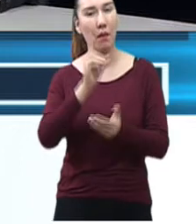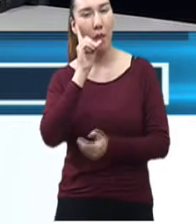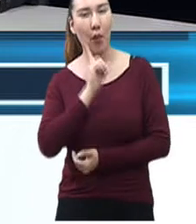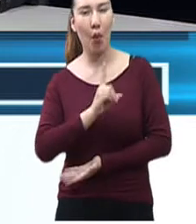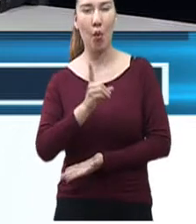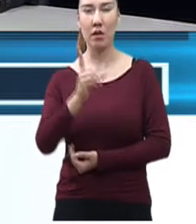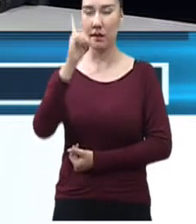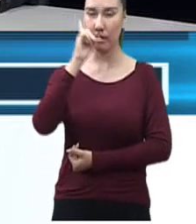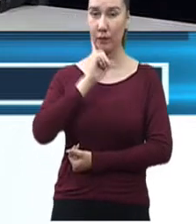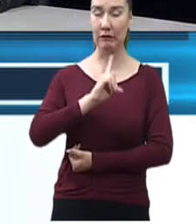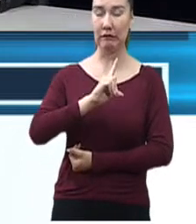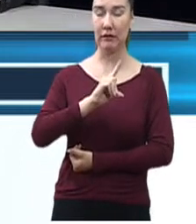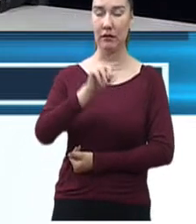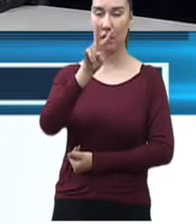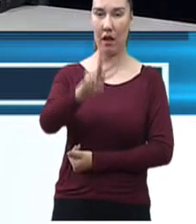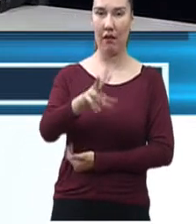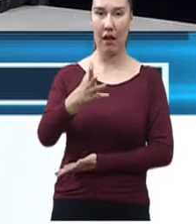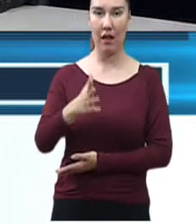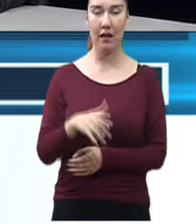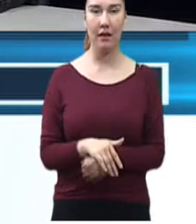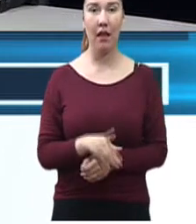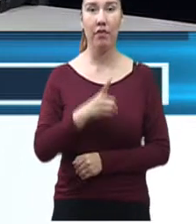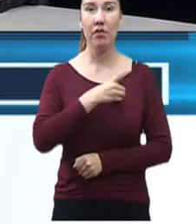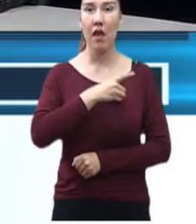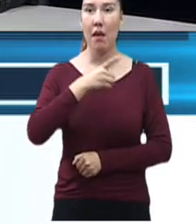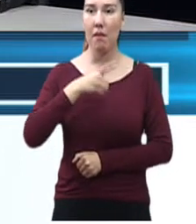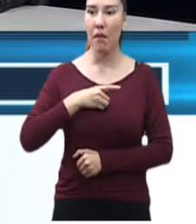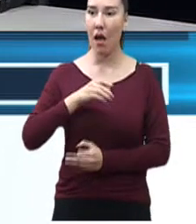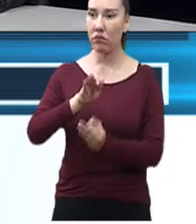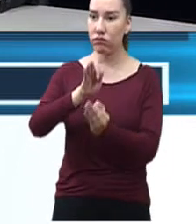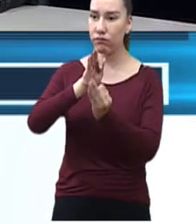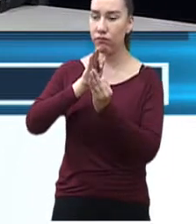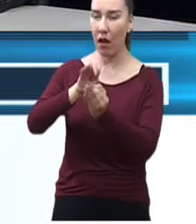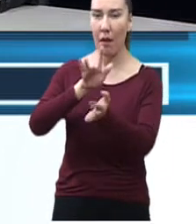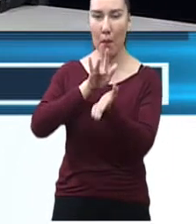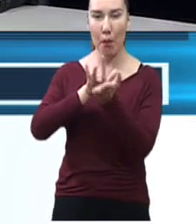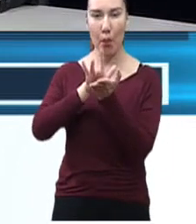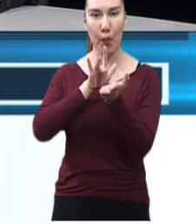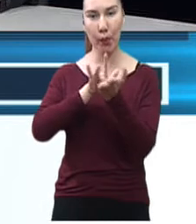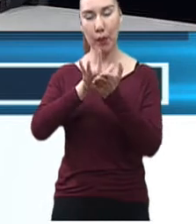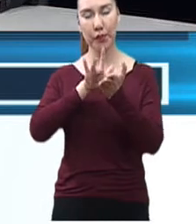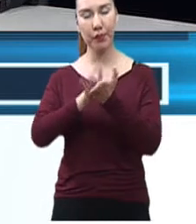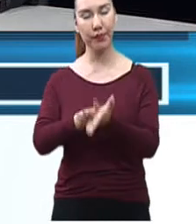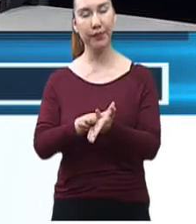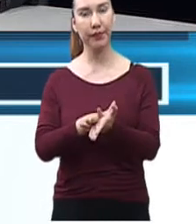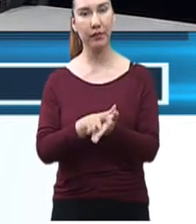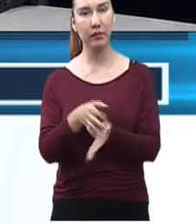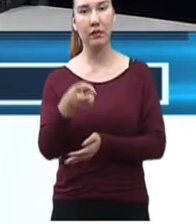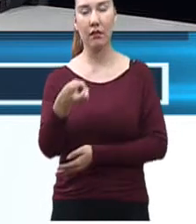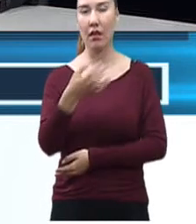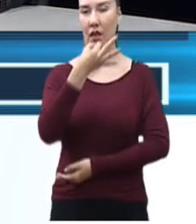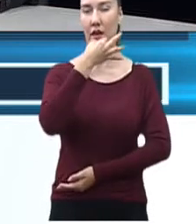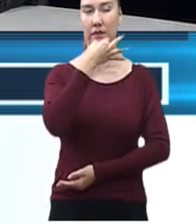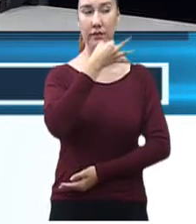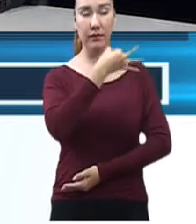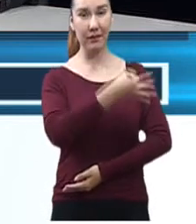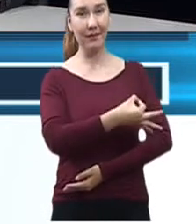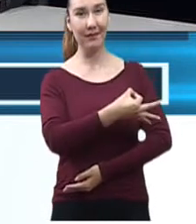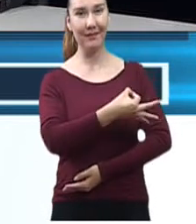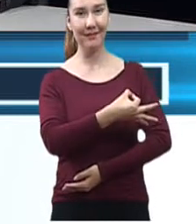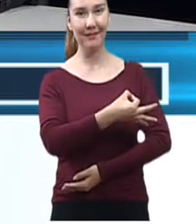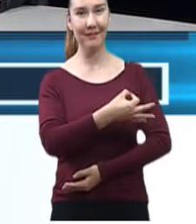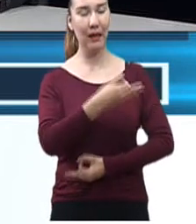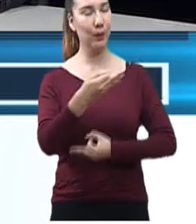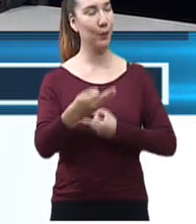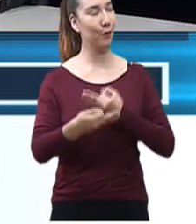bueno, pues, tenemos que estar ahí al pie del cañón con ellas. Porque, como tú mencionas, pues, híjole, todo ha